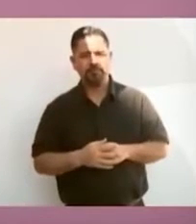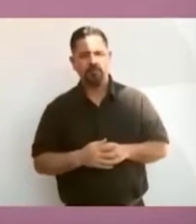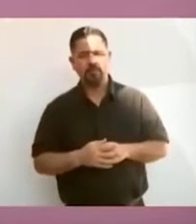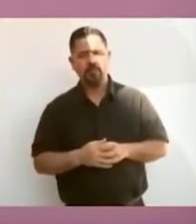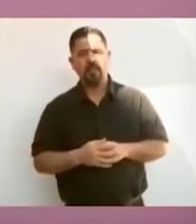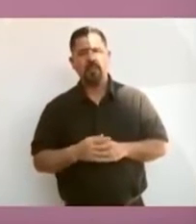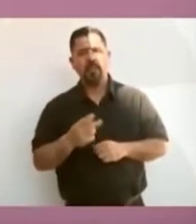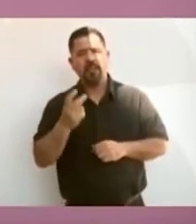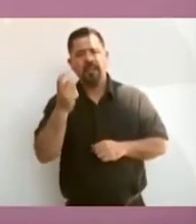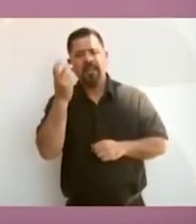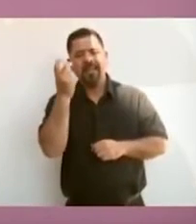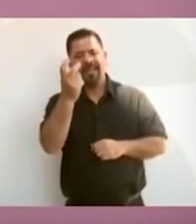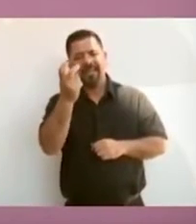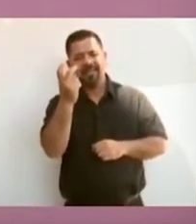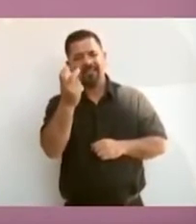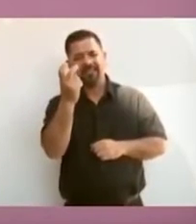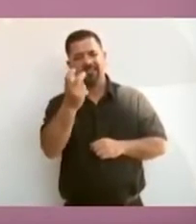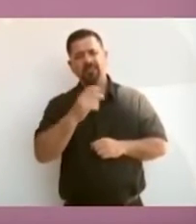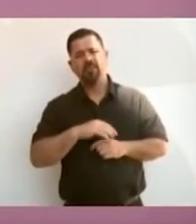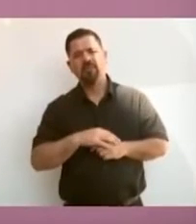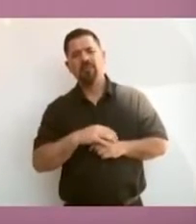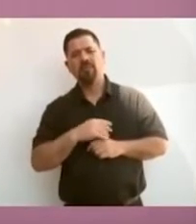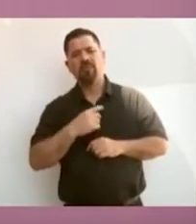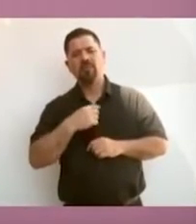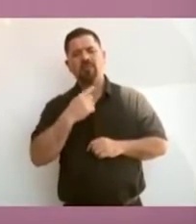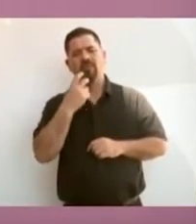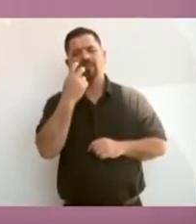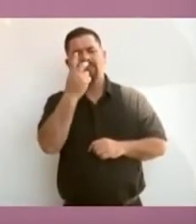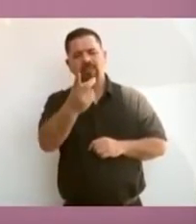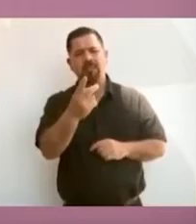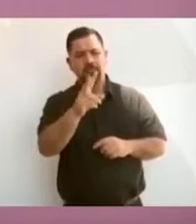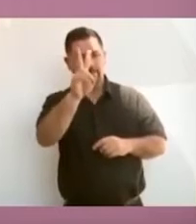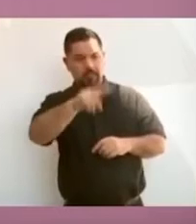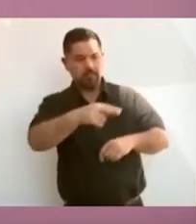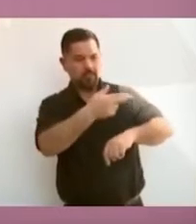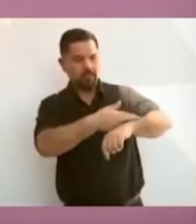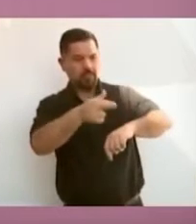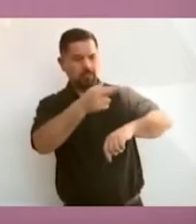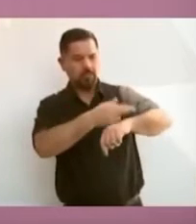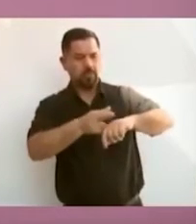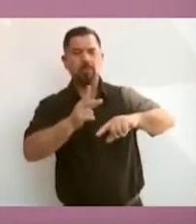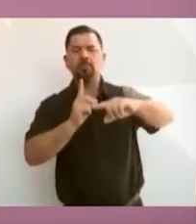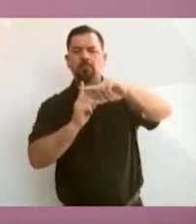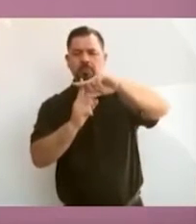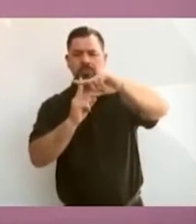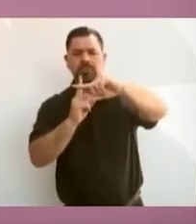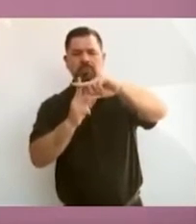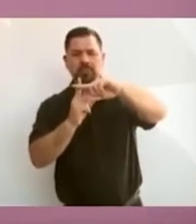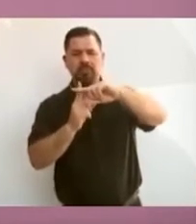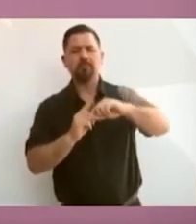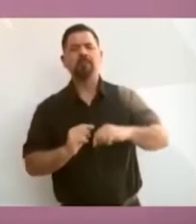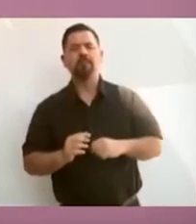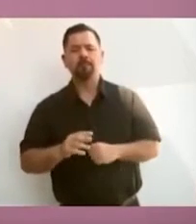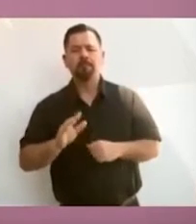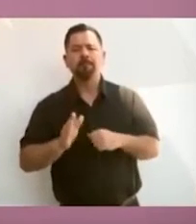da resultados porque